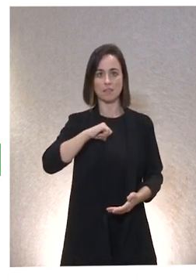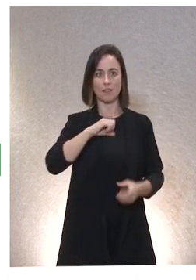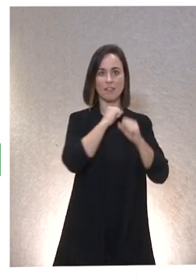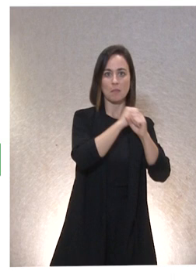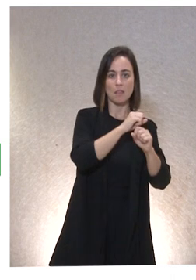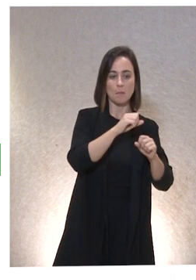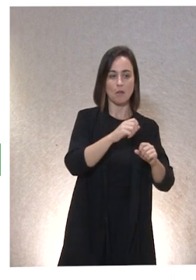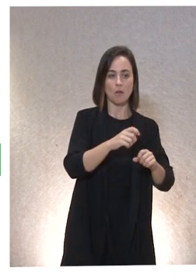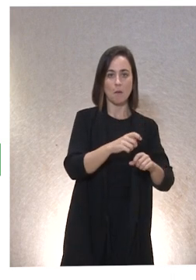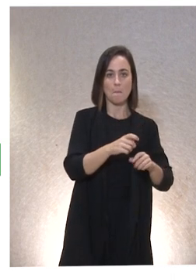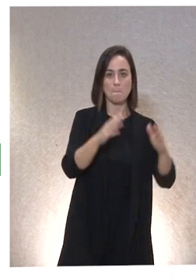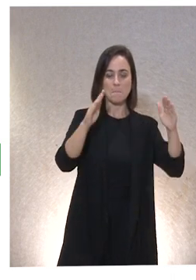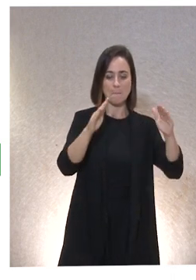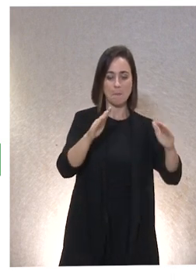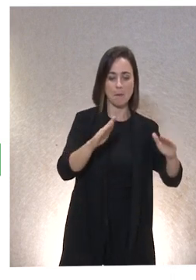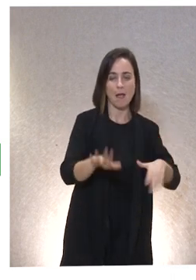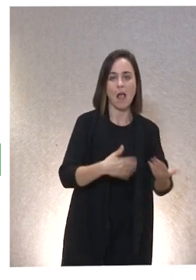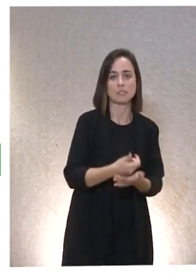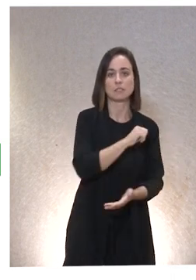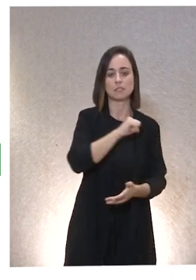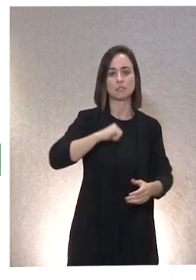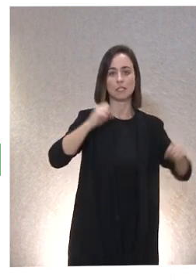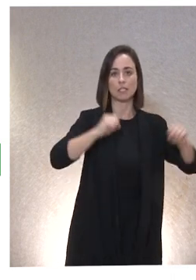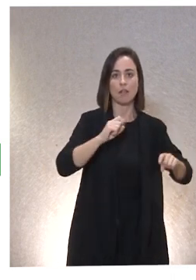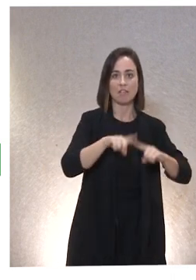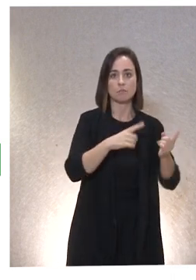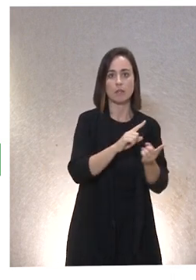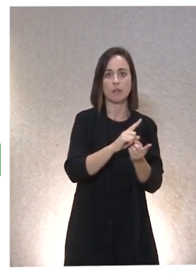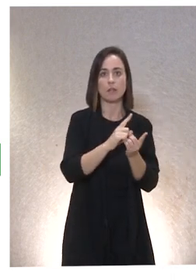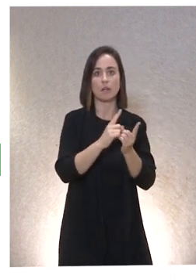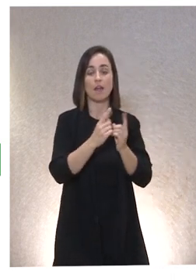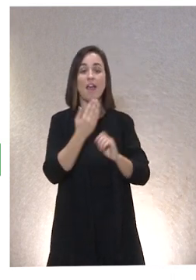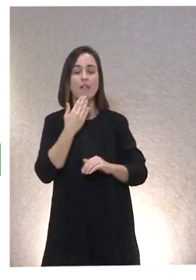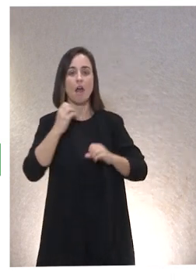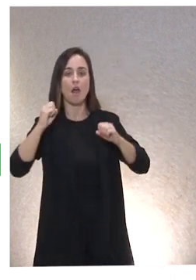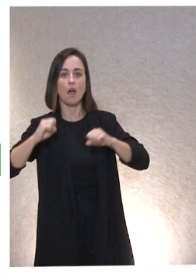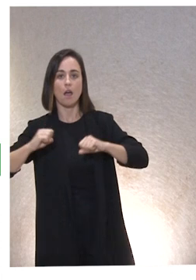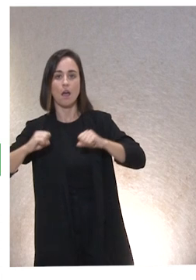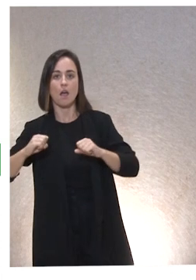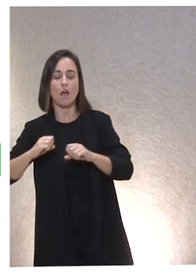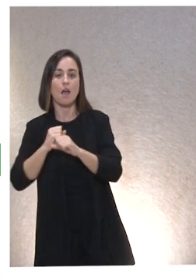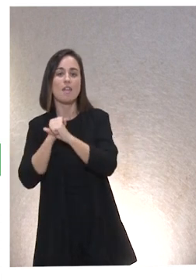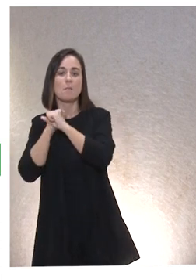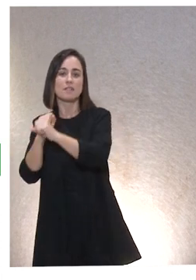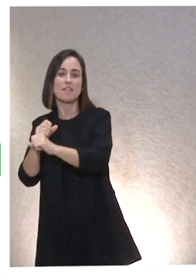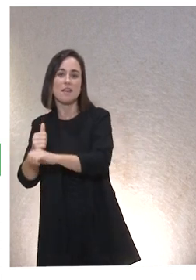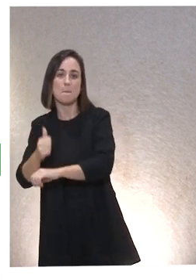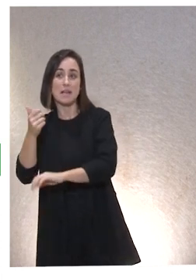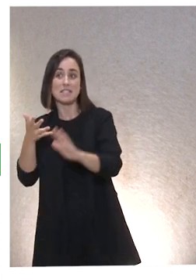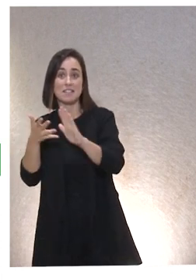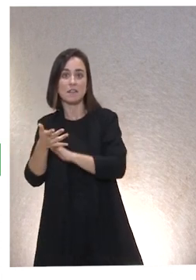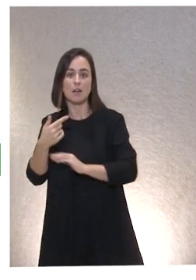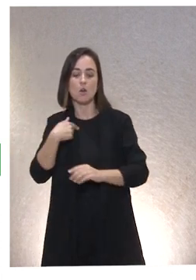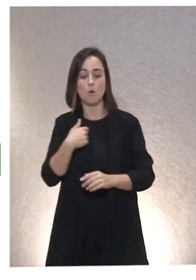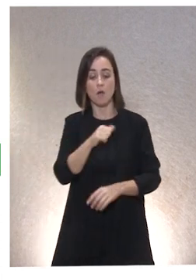montón de dependencias, que lo penoso de las situaciones que fluctúan, que, digamos, que evolucionan de la independencia